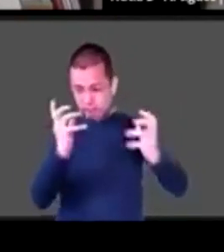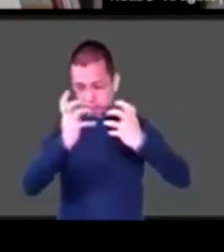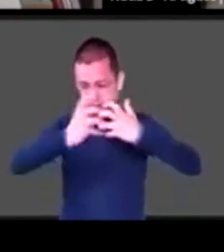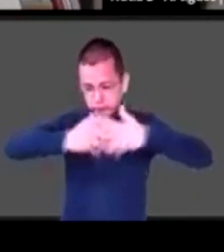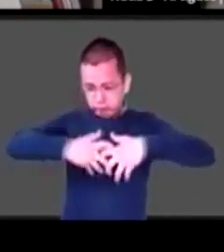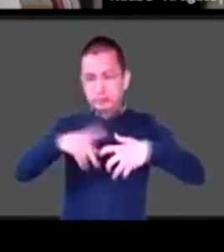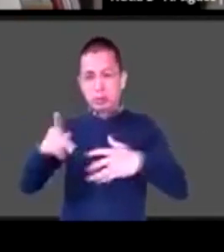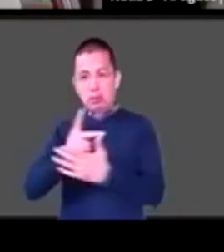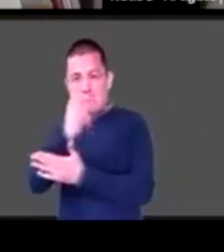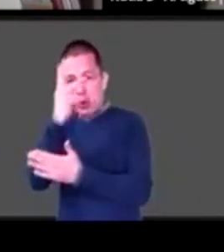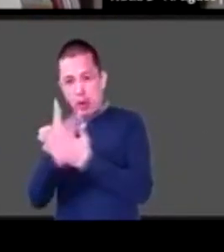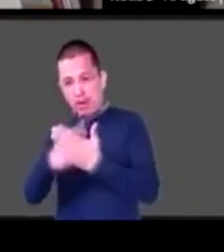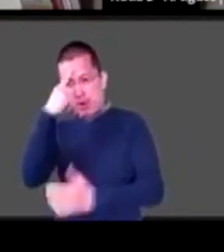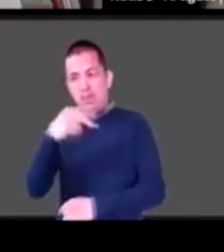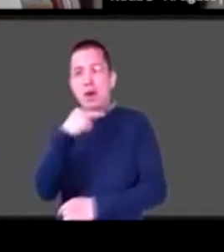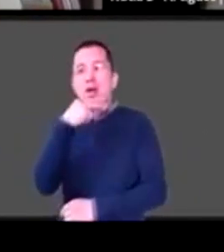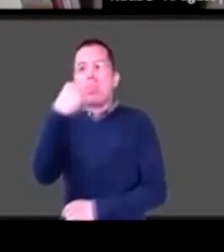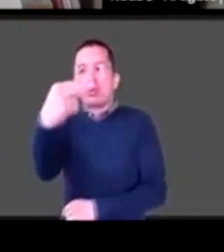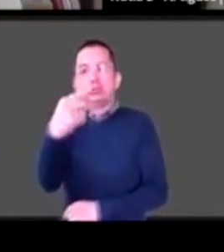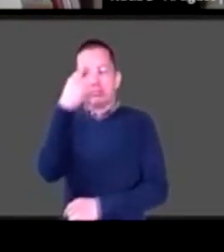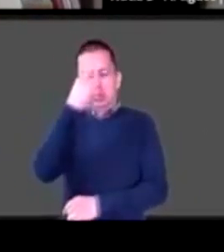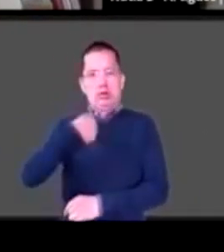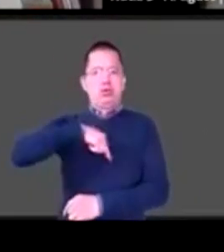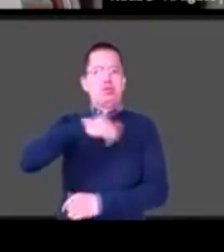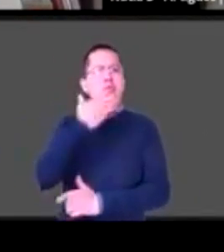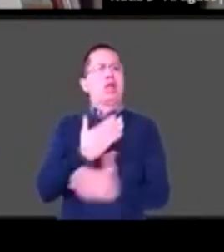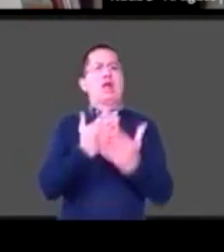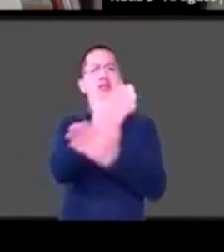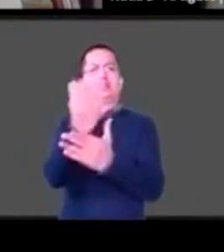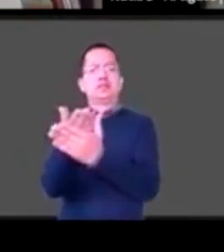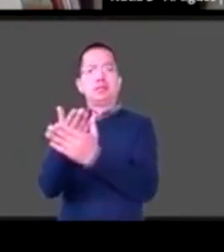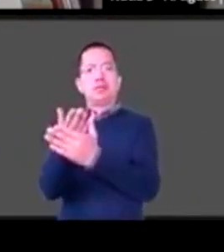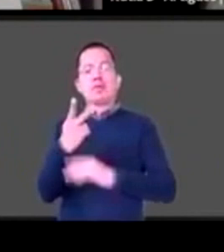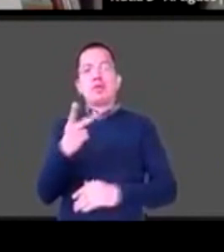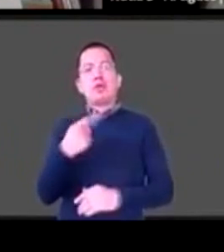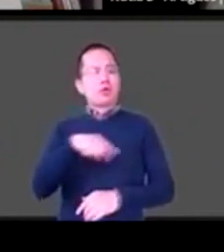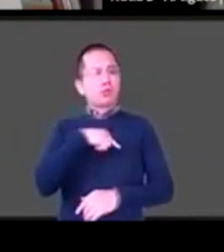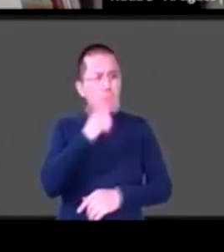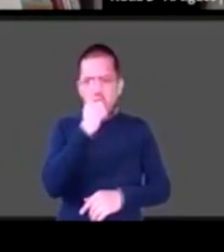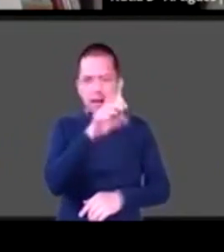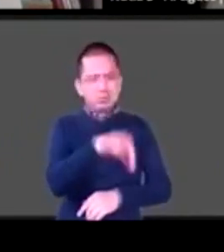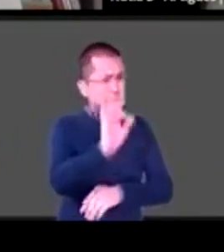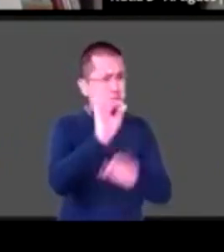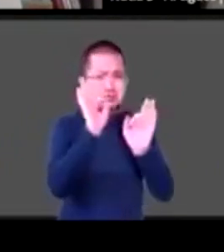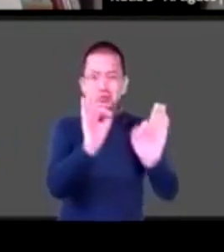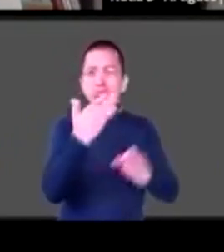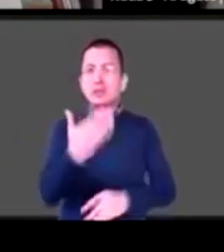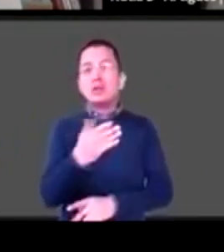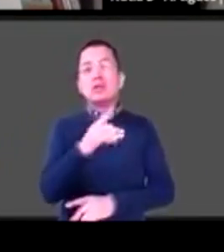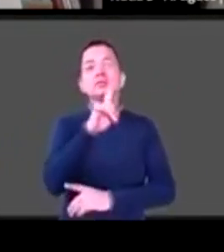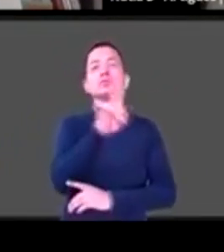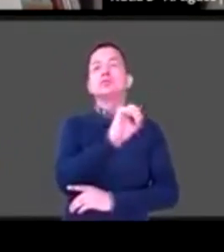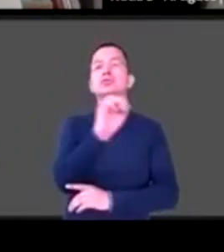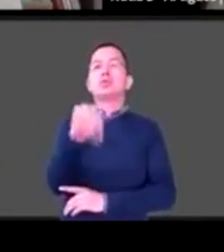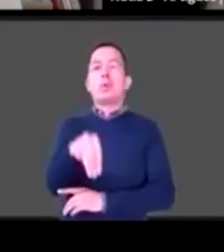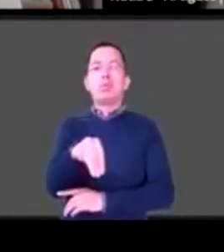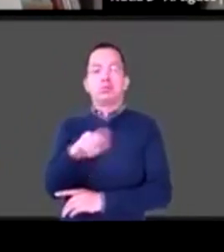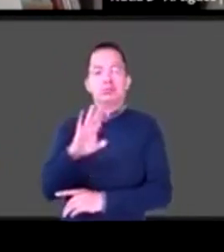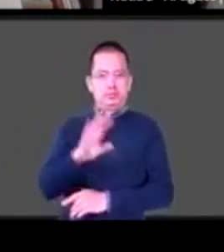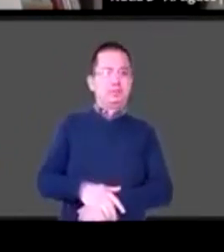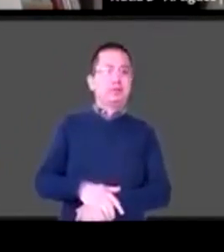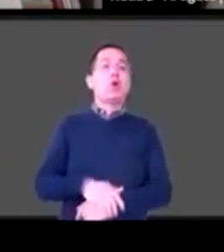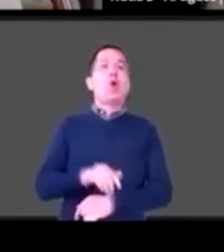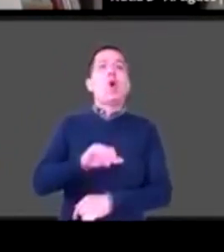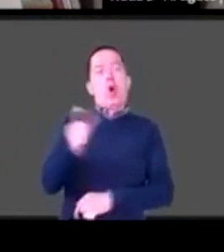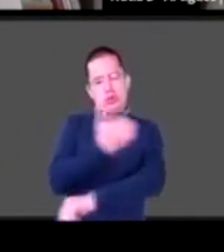a las diferentes plataformas. Y la plataforma que nosotros encontramos existe, pues, efectivamente, por recomendación de otros compañeros ciegos